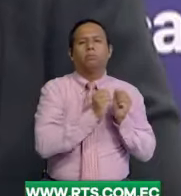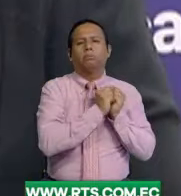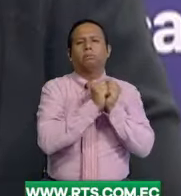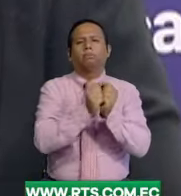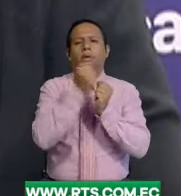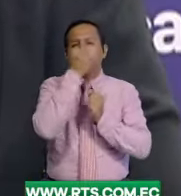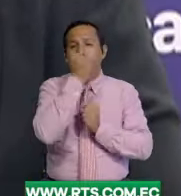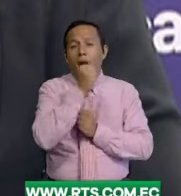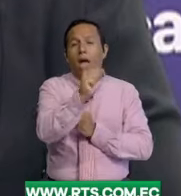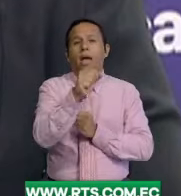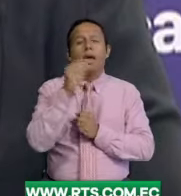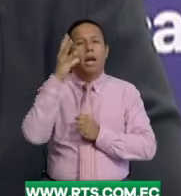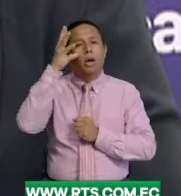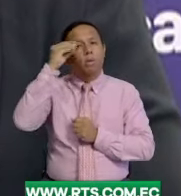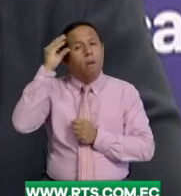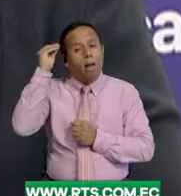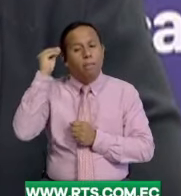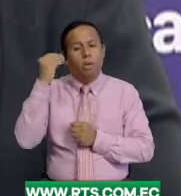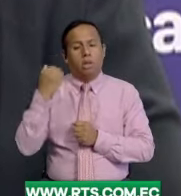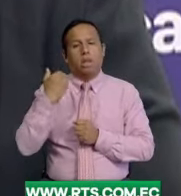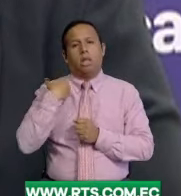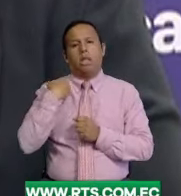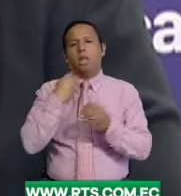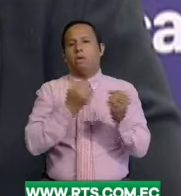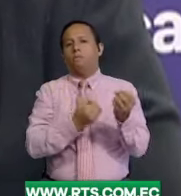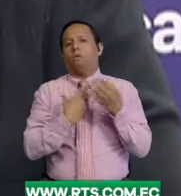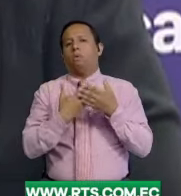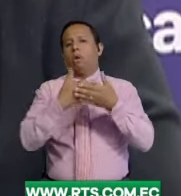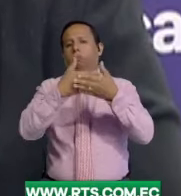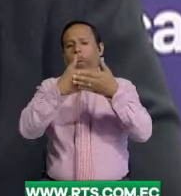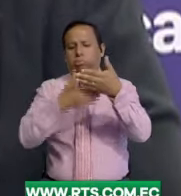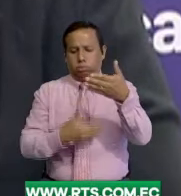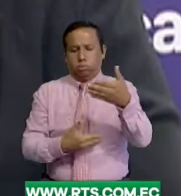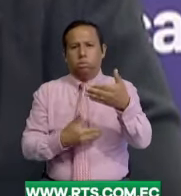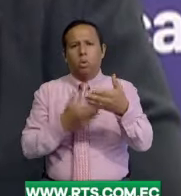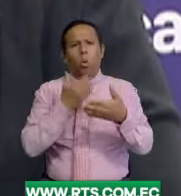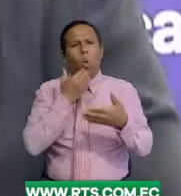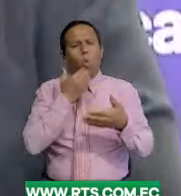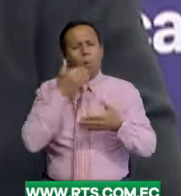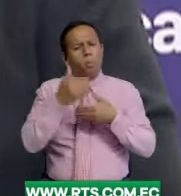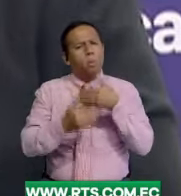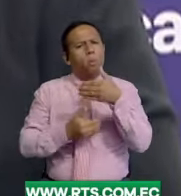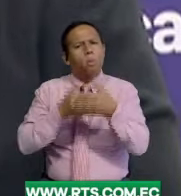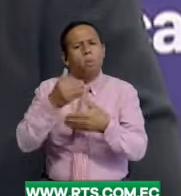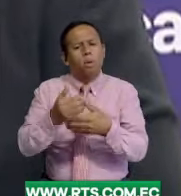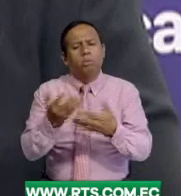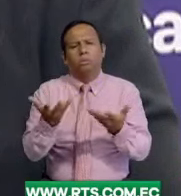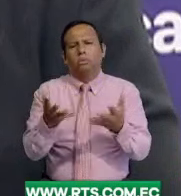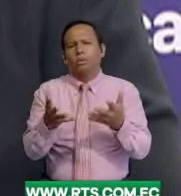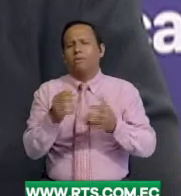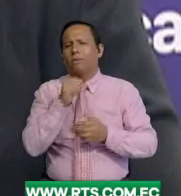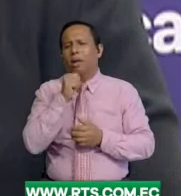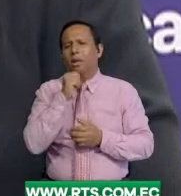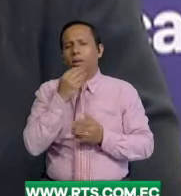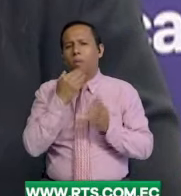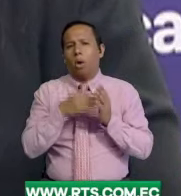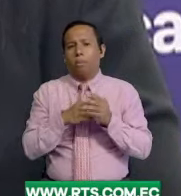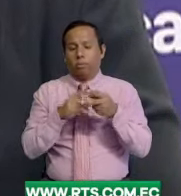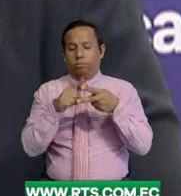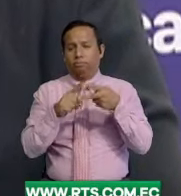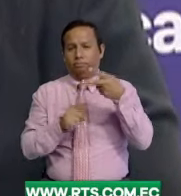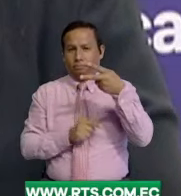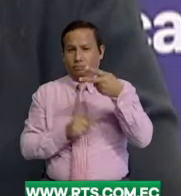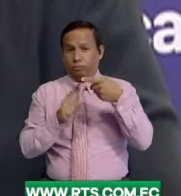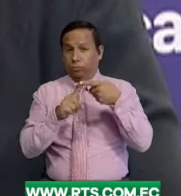Ya tenemos el informe y efectivamente no se cumplieron los procedimientos. Presuntamente se han identificado dos faltas,